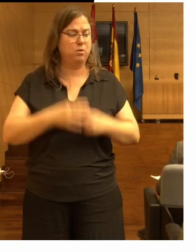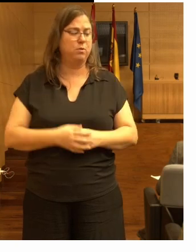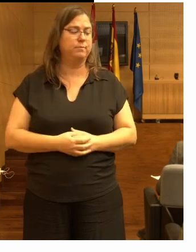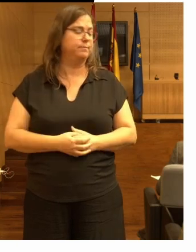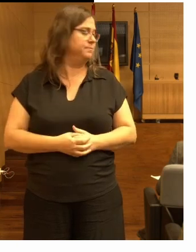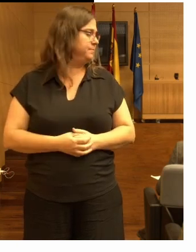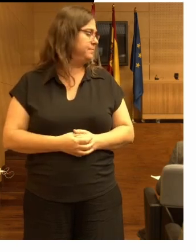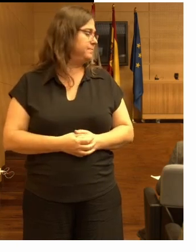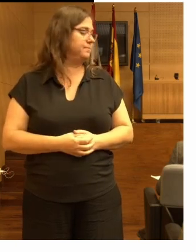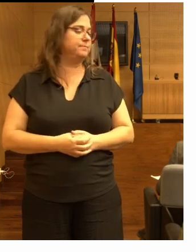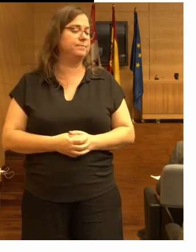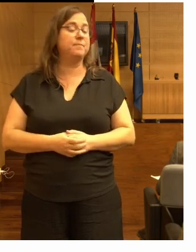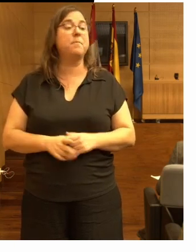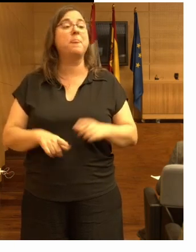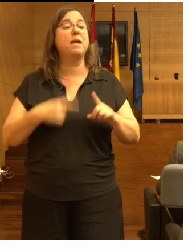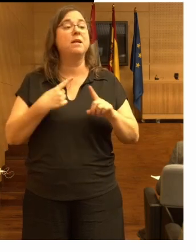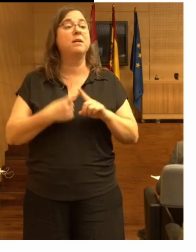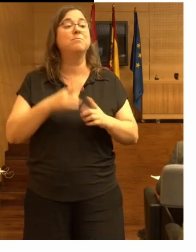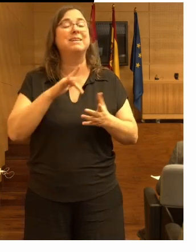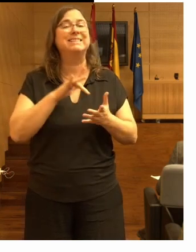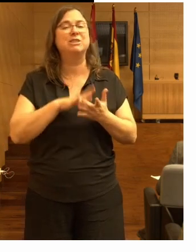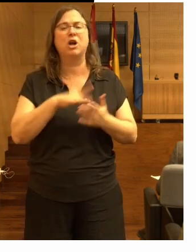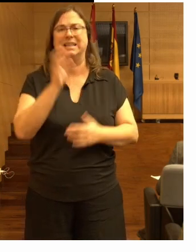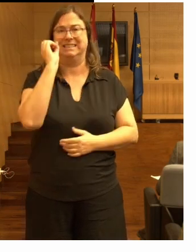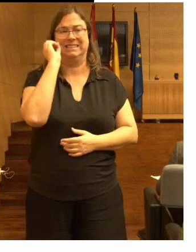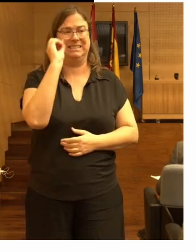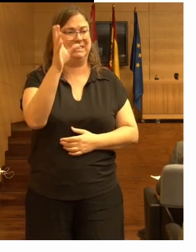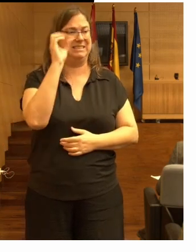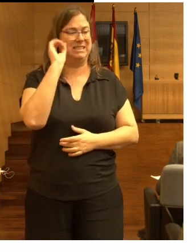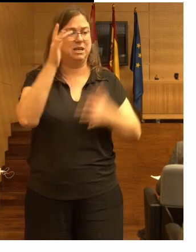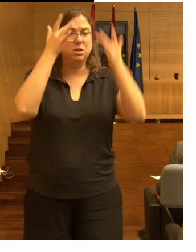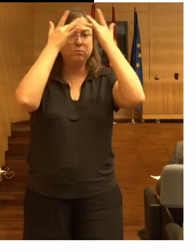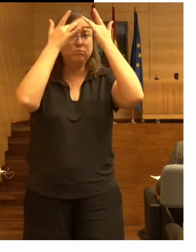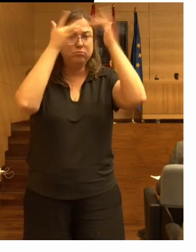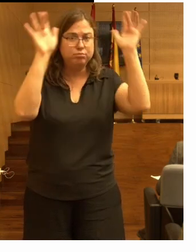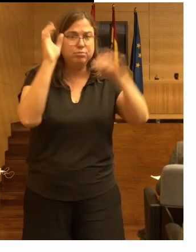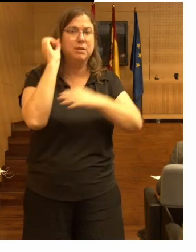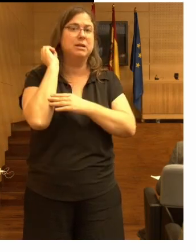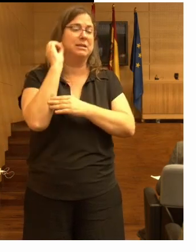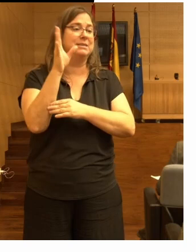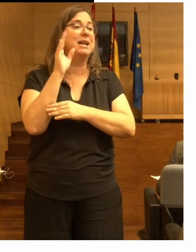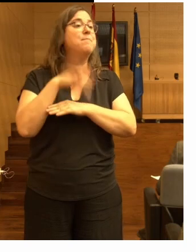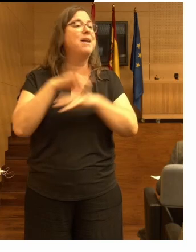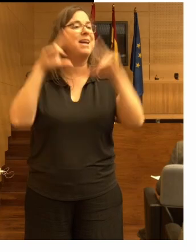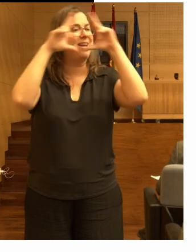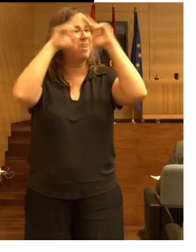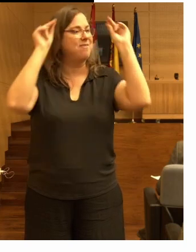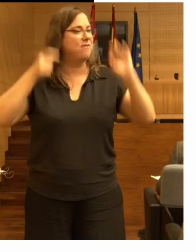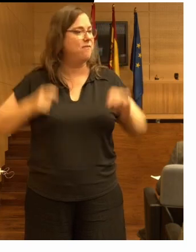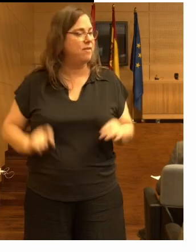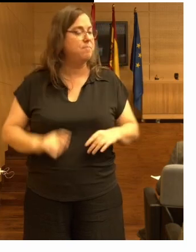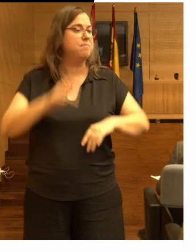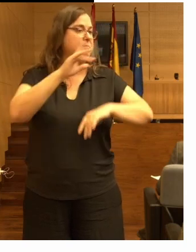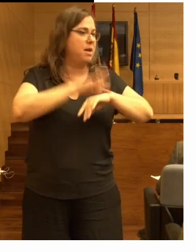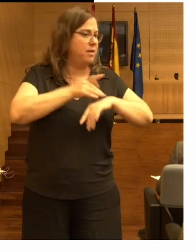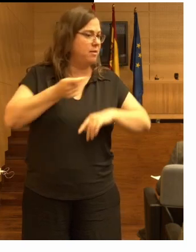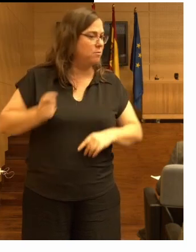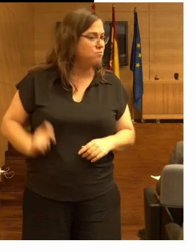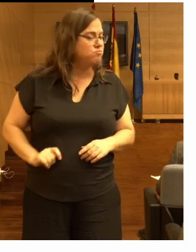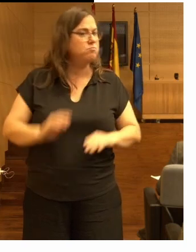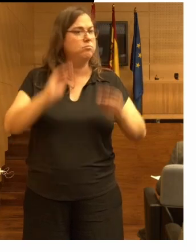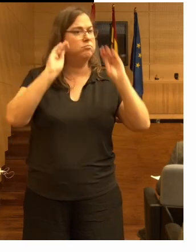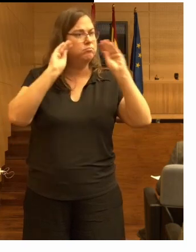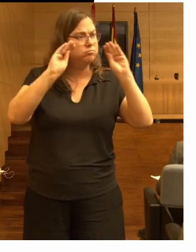y dimos una serie de charlas educativas a enfermeras y médicos para